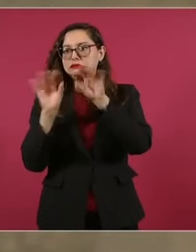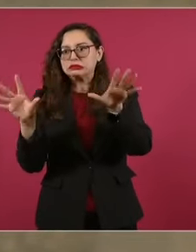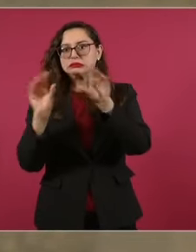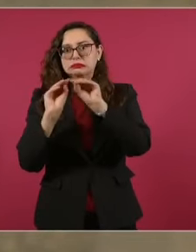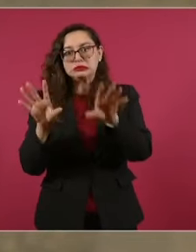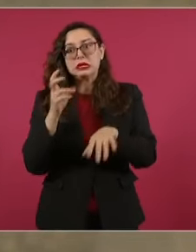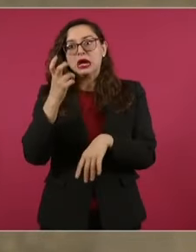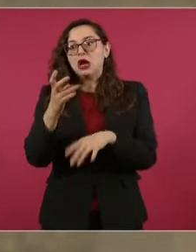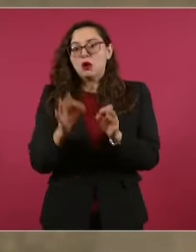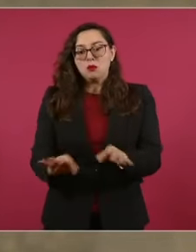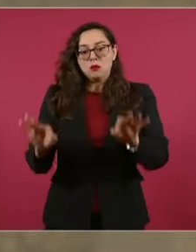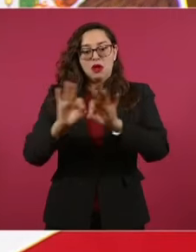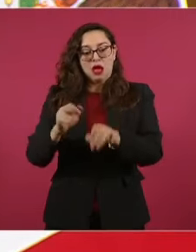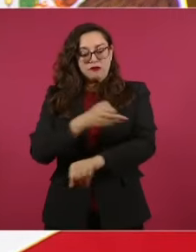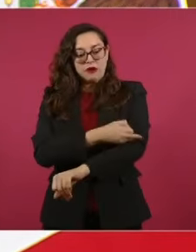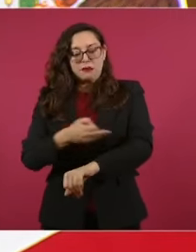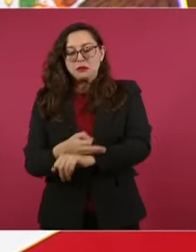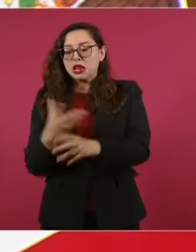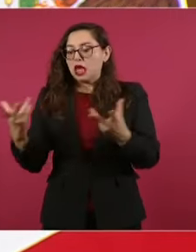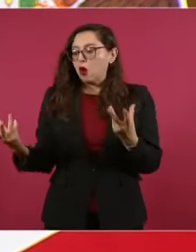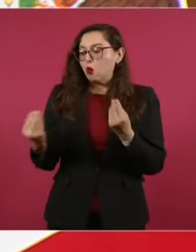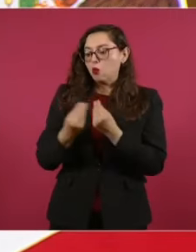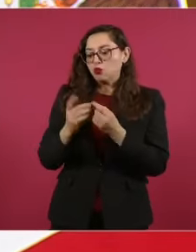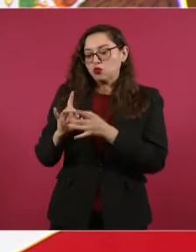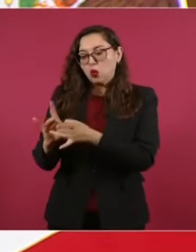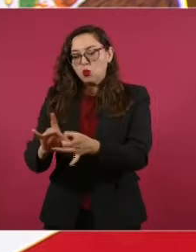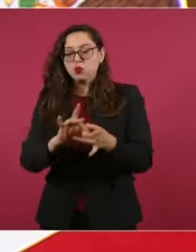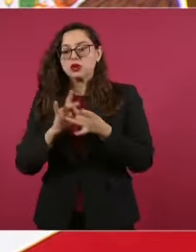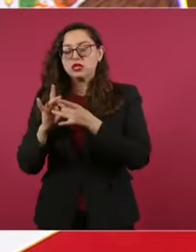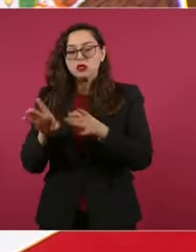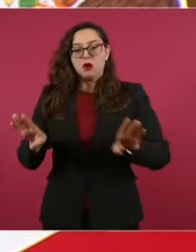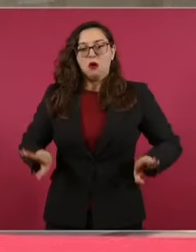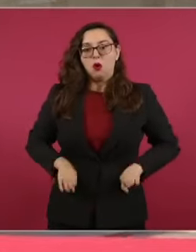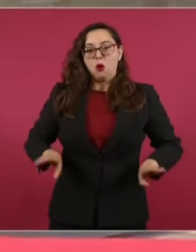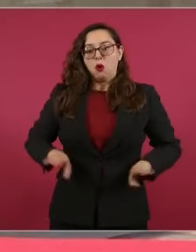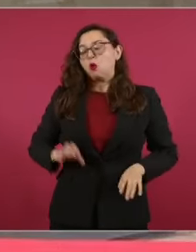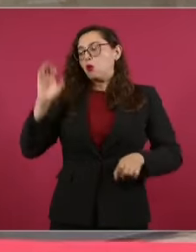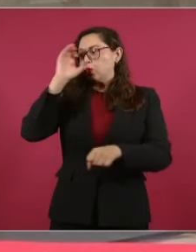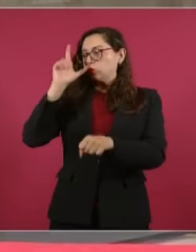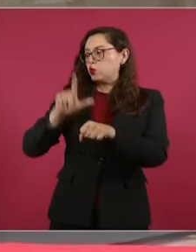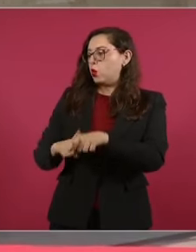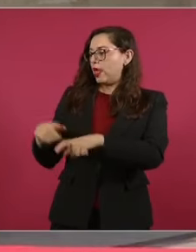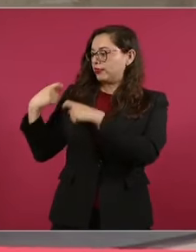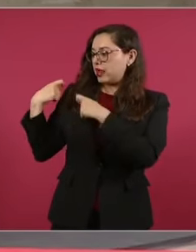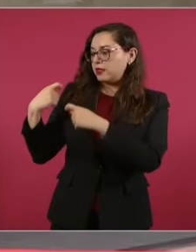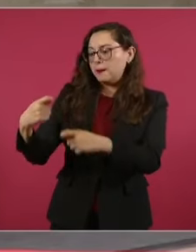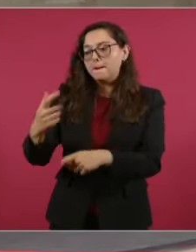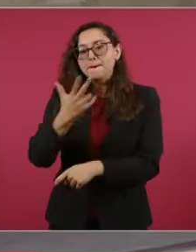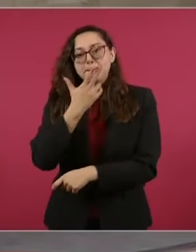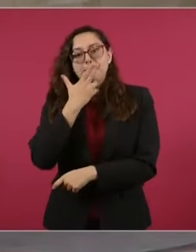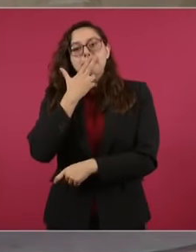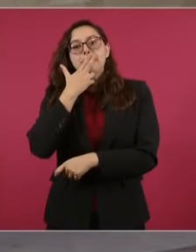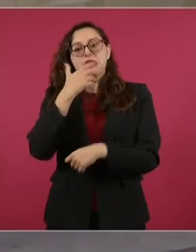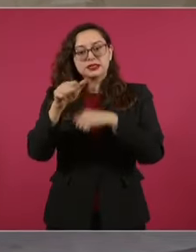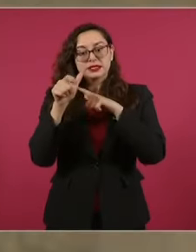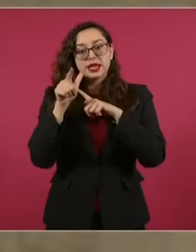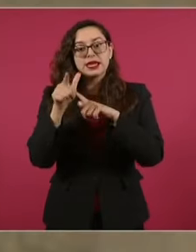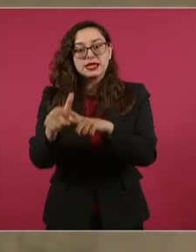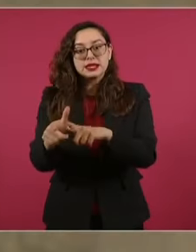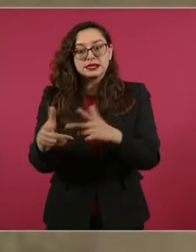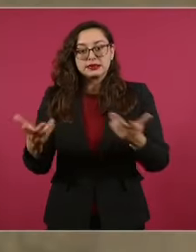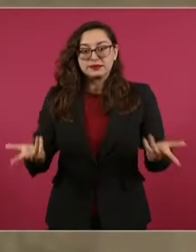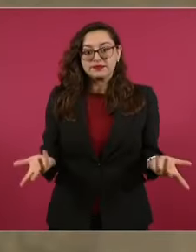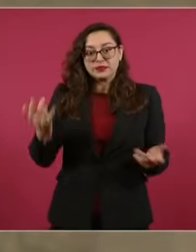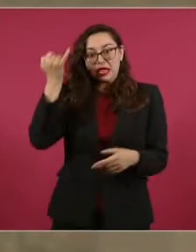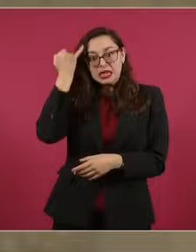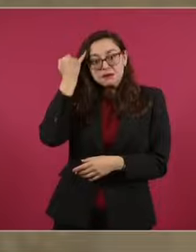tradiciones, nuestras costumbres, porque ¿cómo se explica de que nosotros no